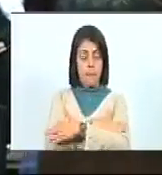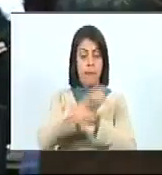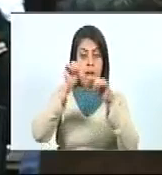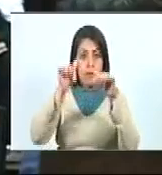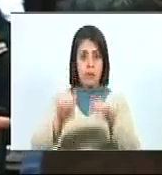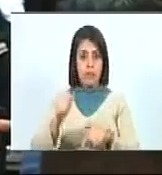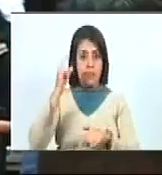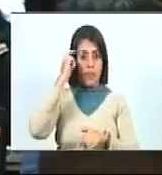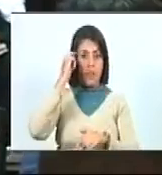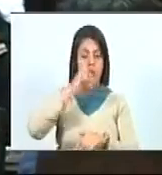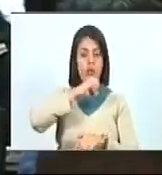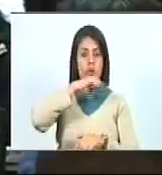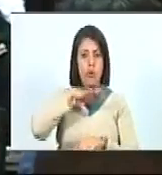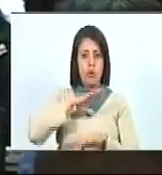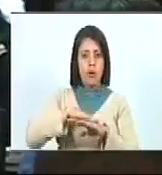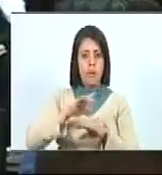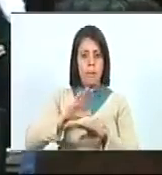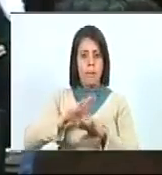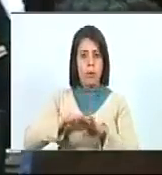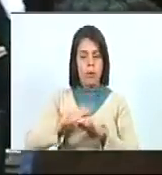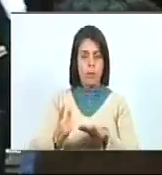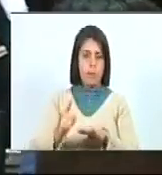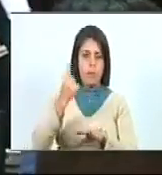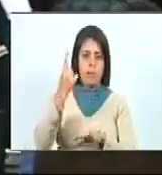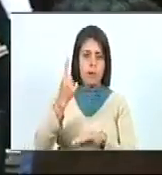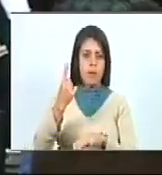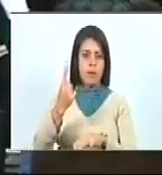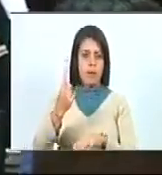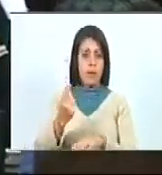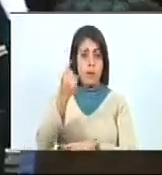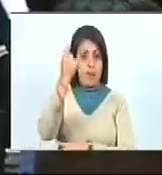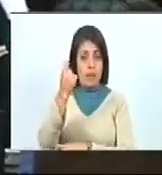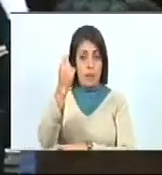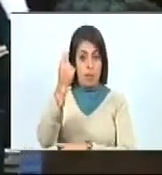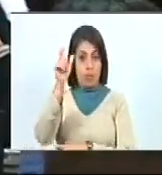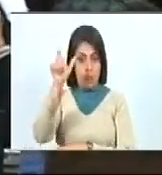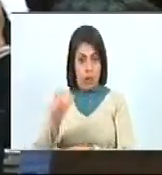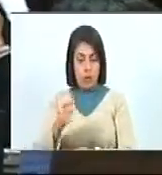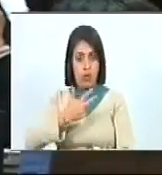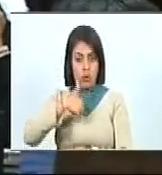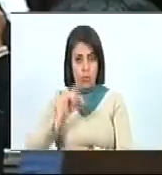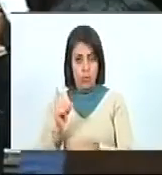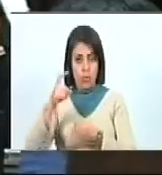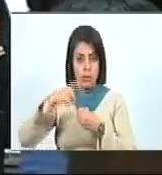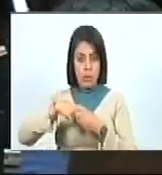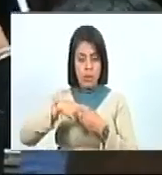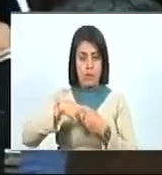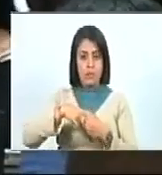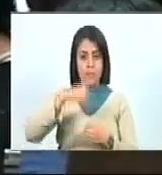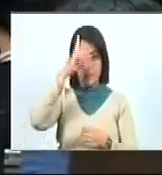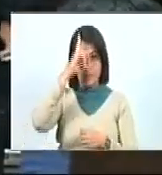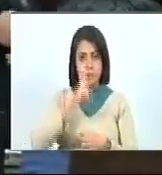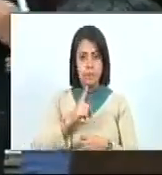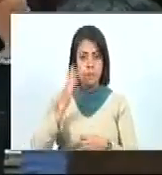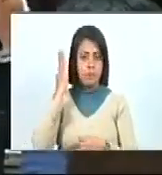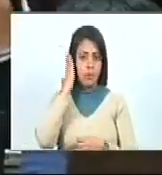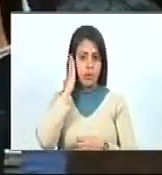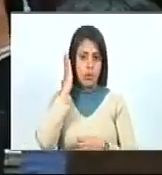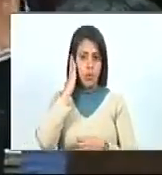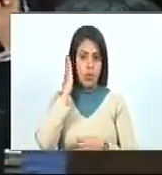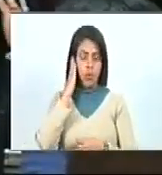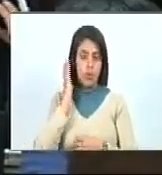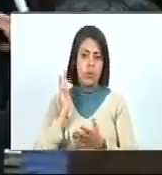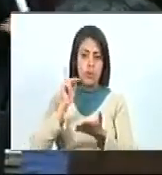de hoy es un día histórico, primero porque un diputado nuestro con discapacidad auditiva, sordo,